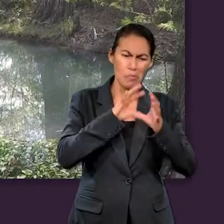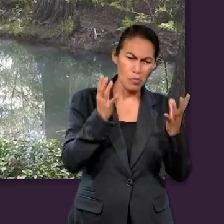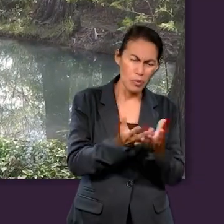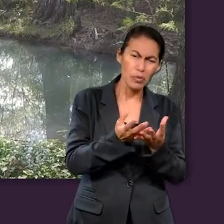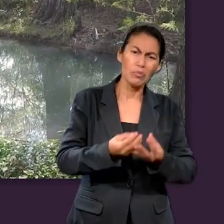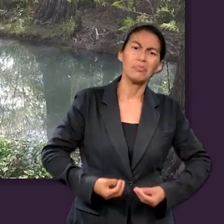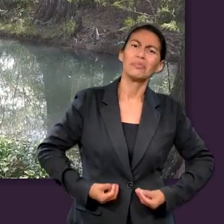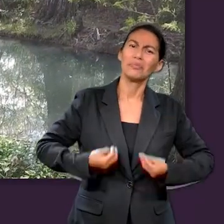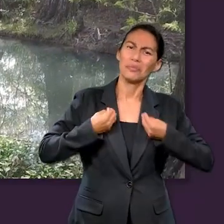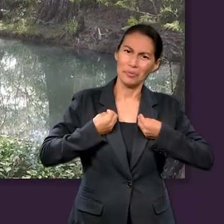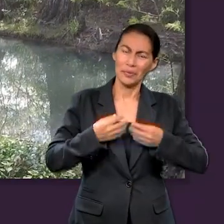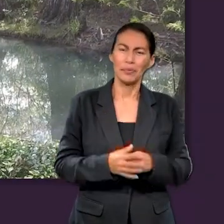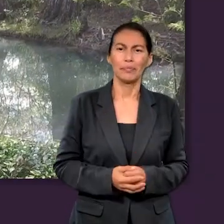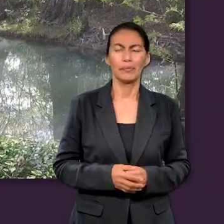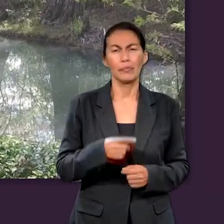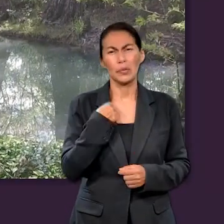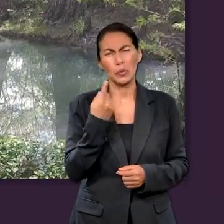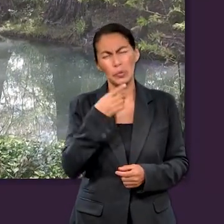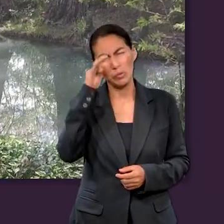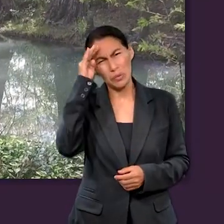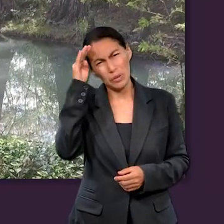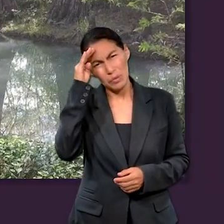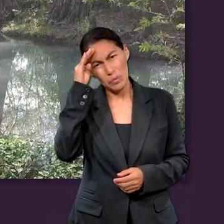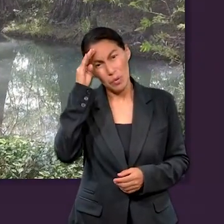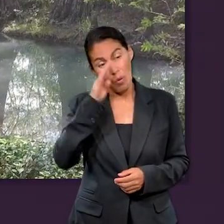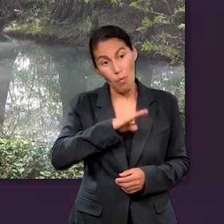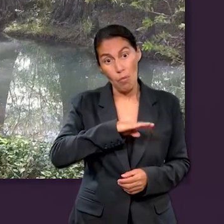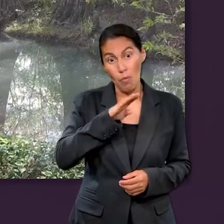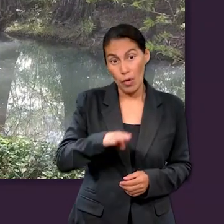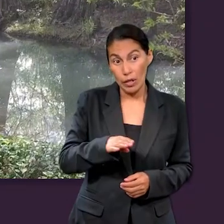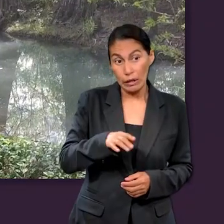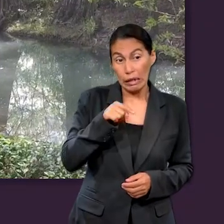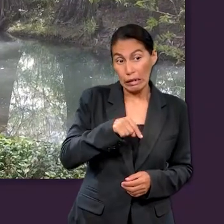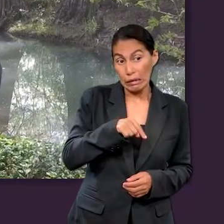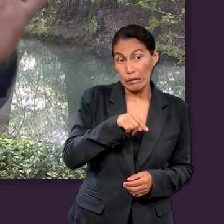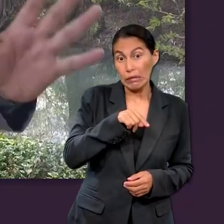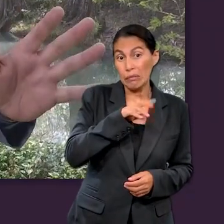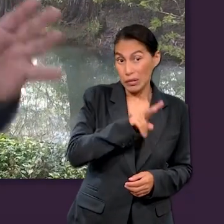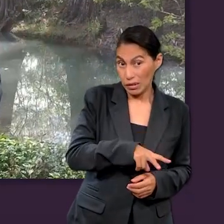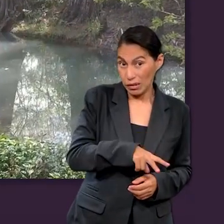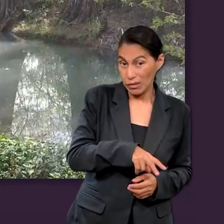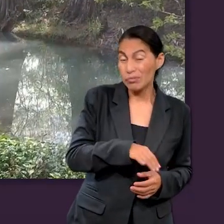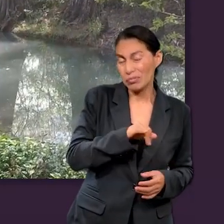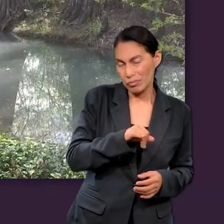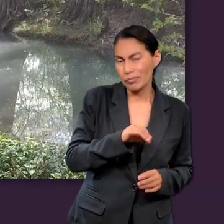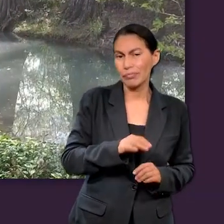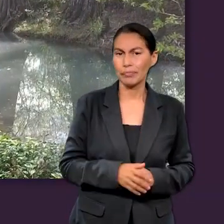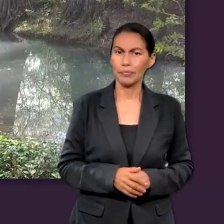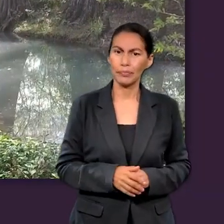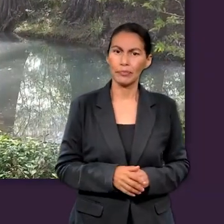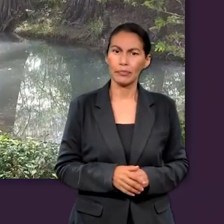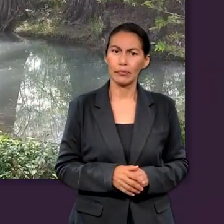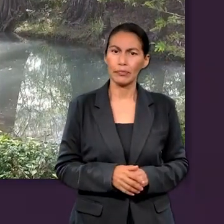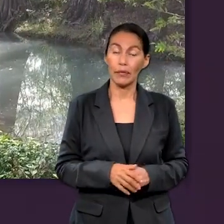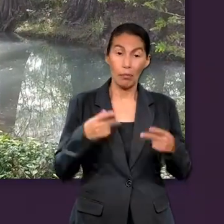Si dijéramos, la muerte es parte de nuestra realidad en este mundo de pecado, otra cosa sería, nadie en